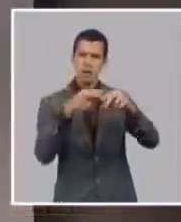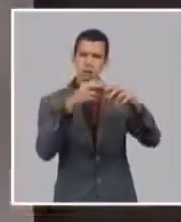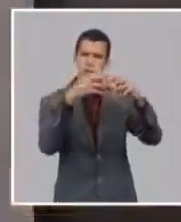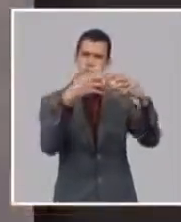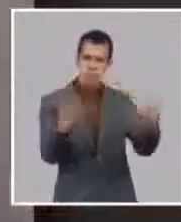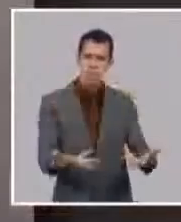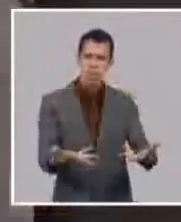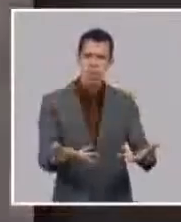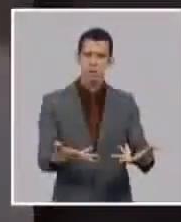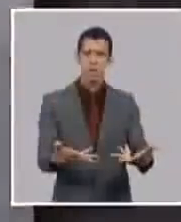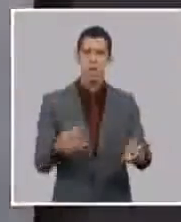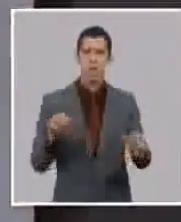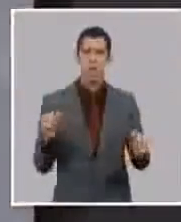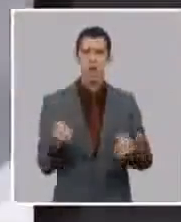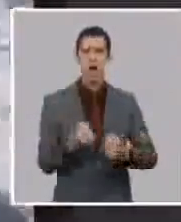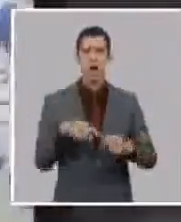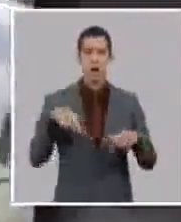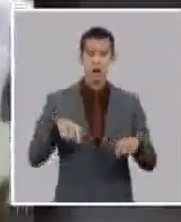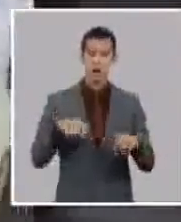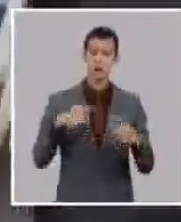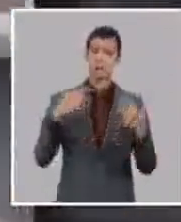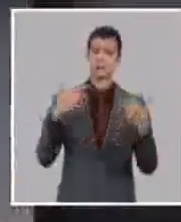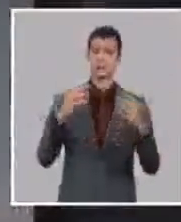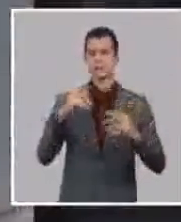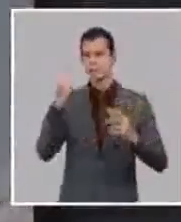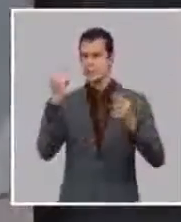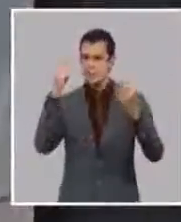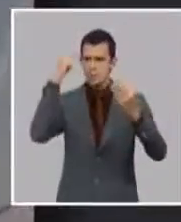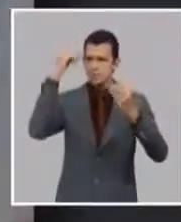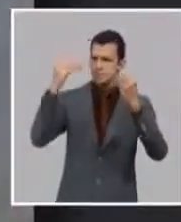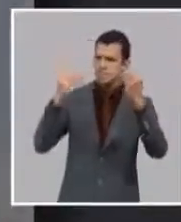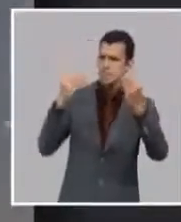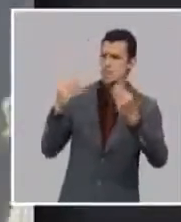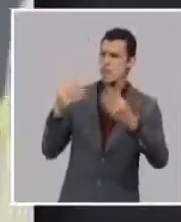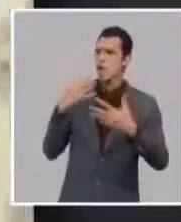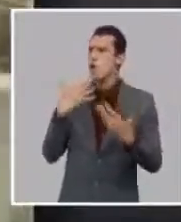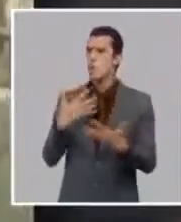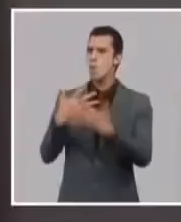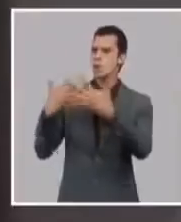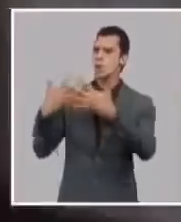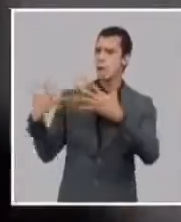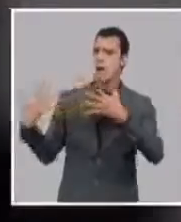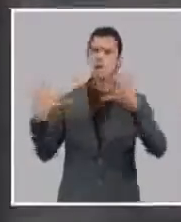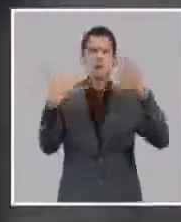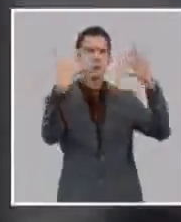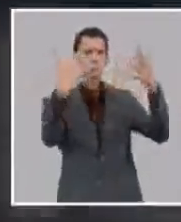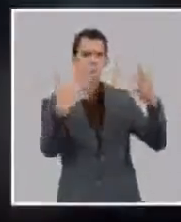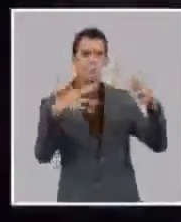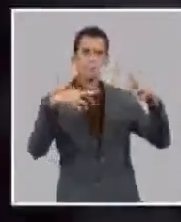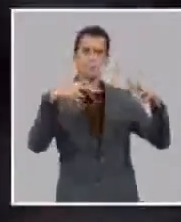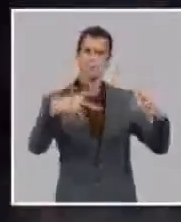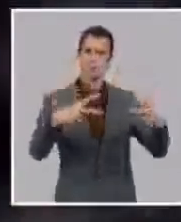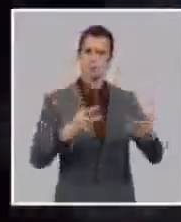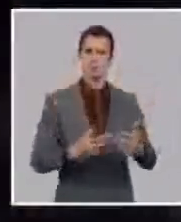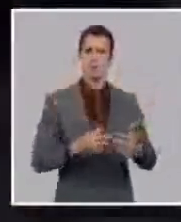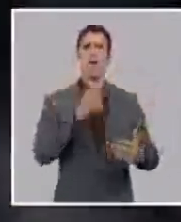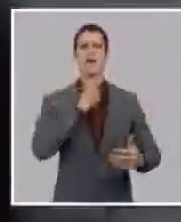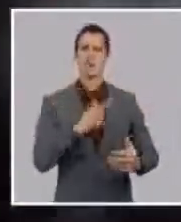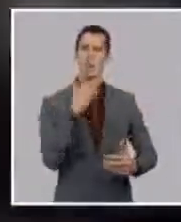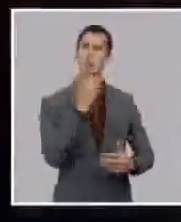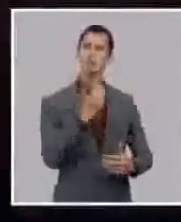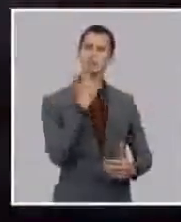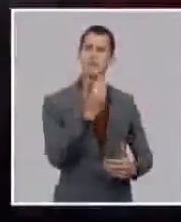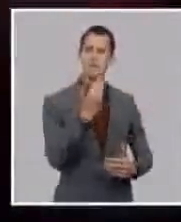tenemos que reparar y tenemos que resolver otras cosas ataque contra las fuerzas del orden ataque contra las